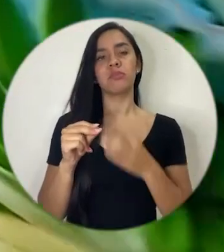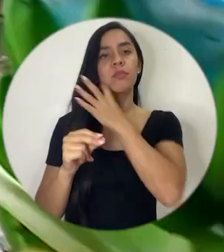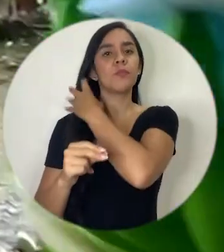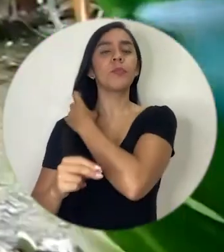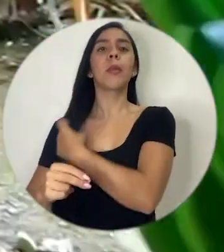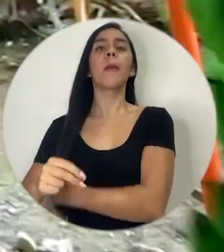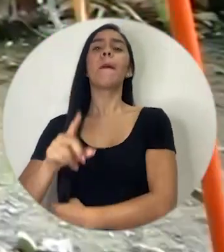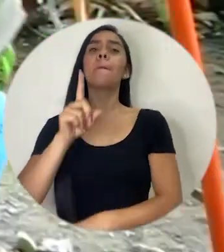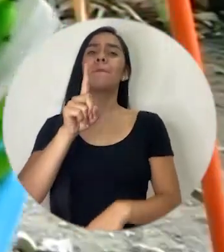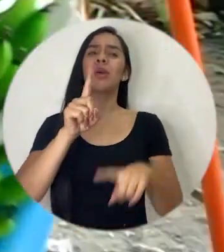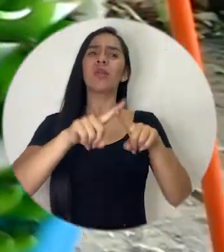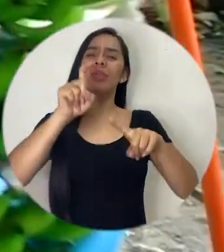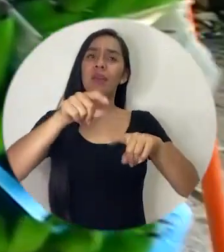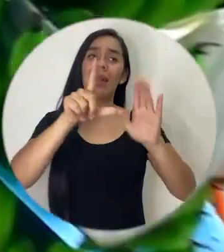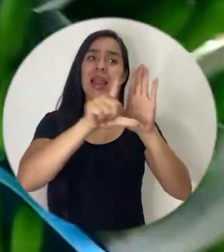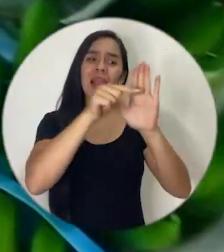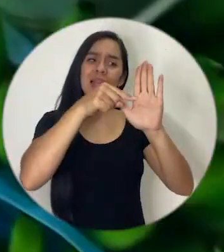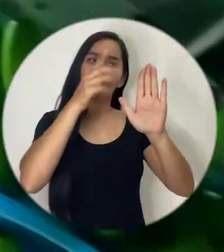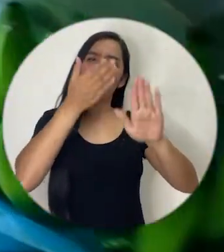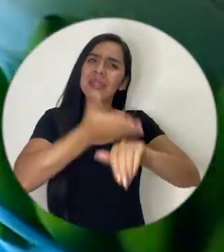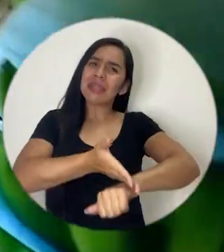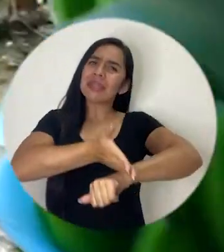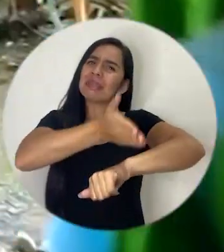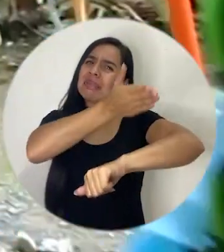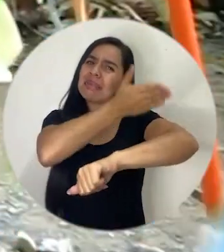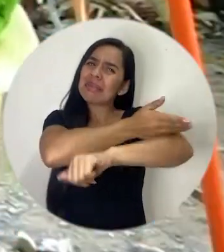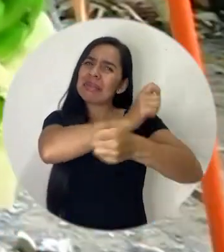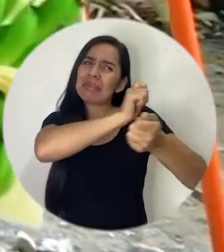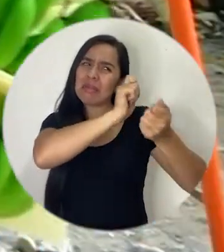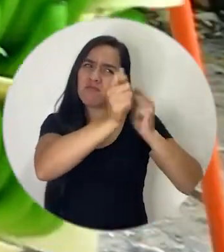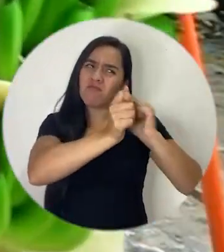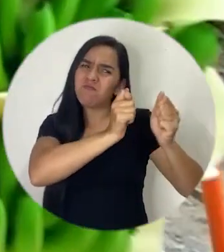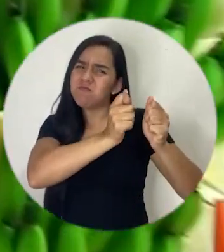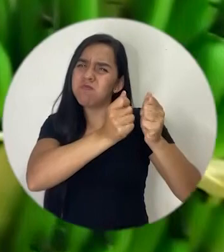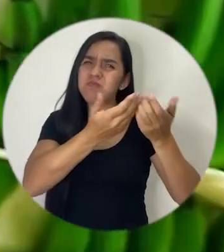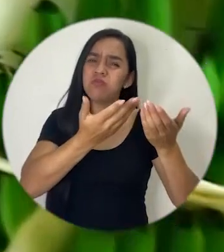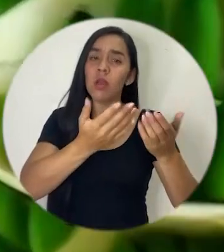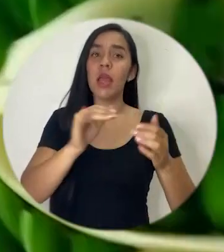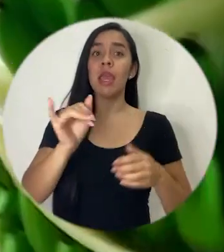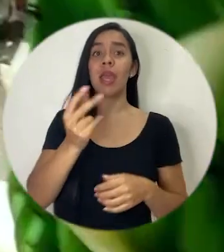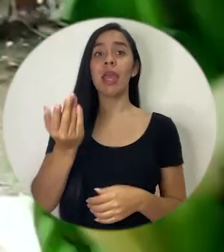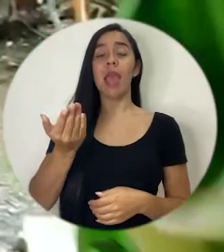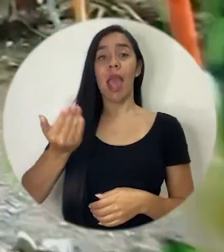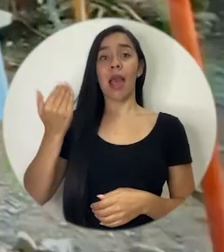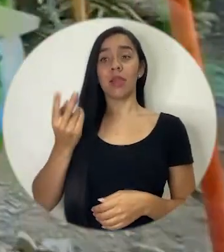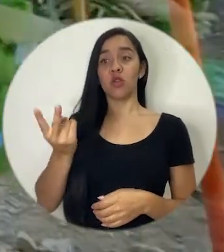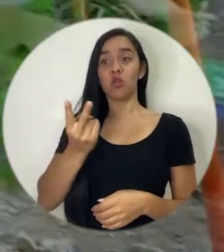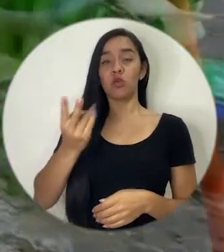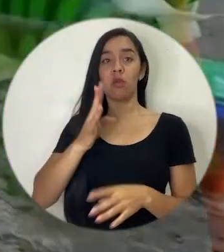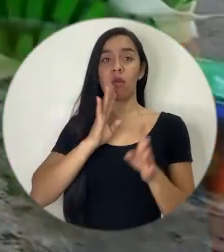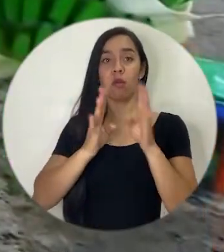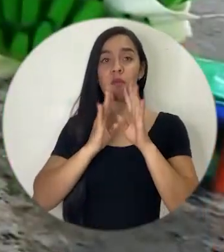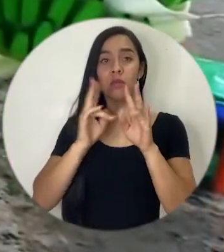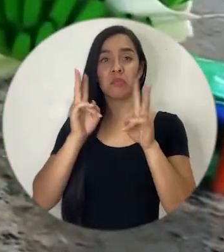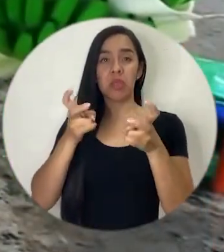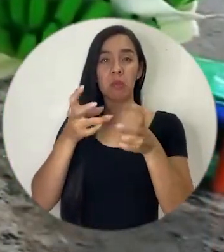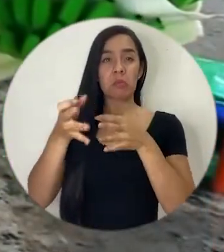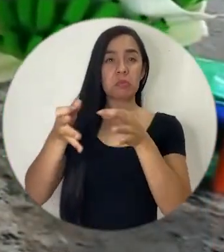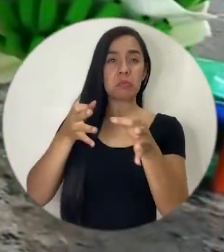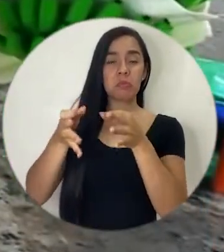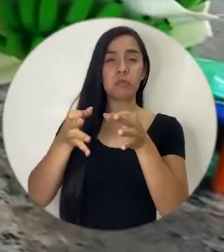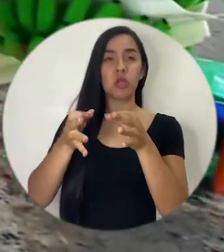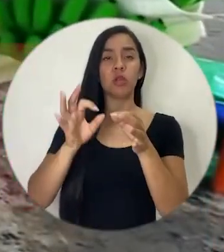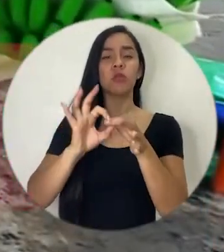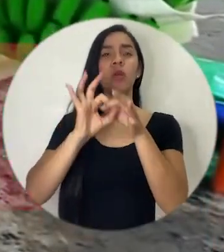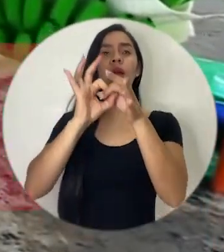avanzar un poco más en la ley y lo que ahora estaban hablando los dos compañeros de la